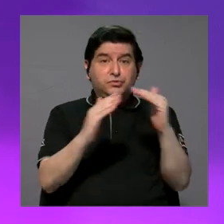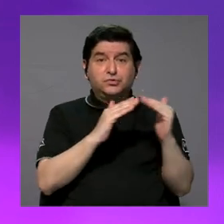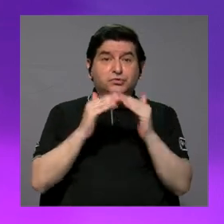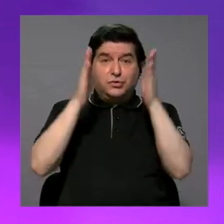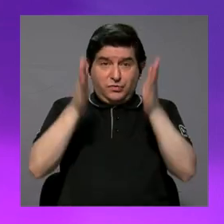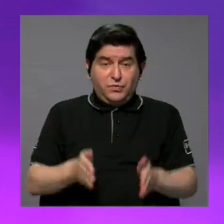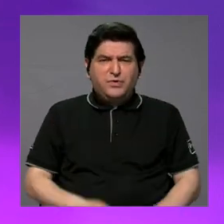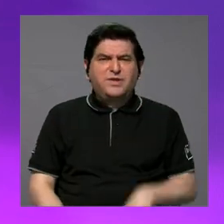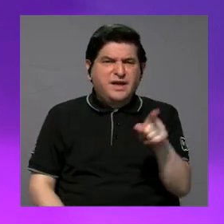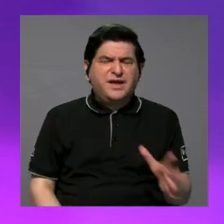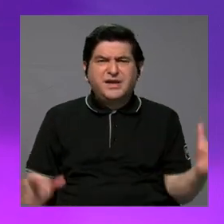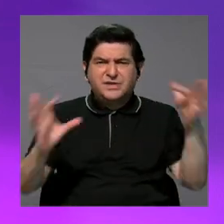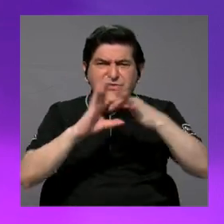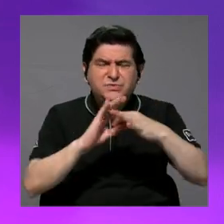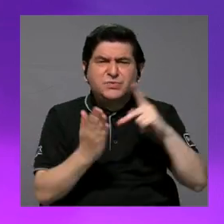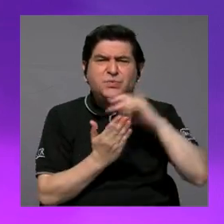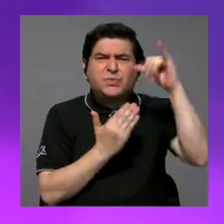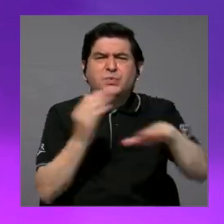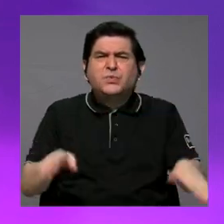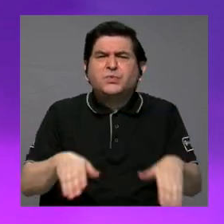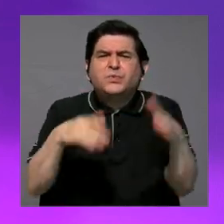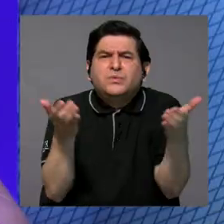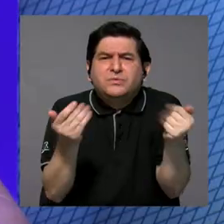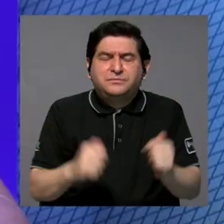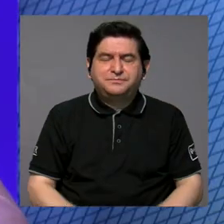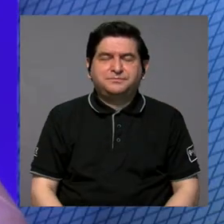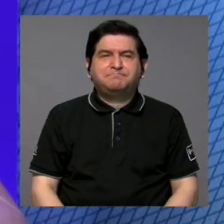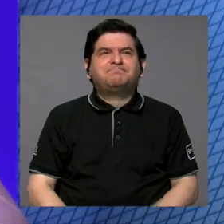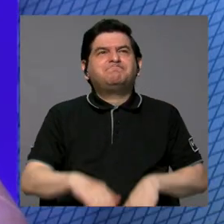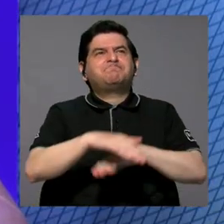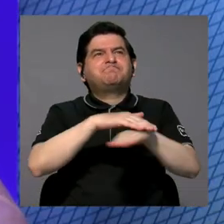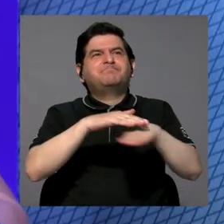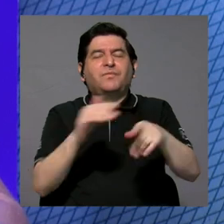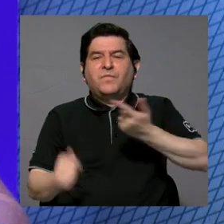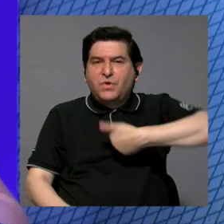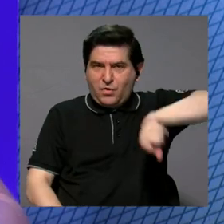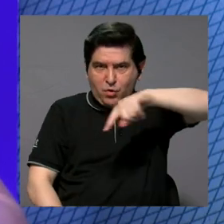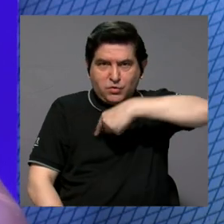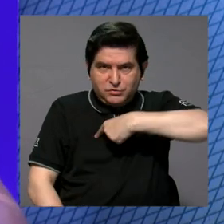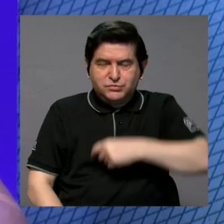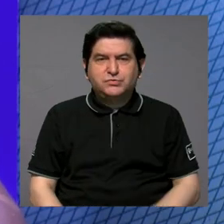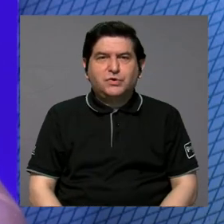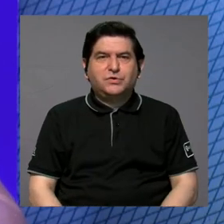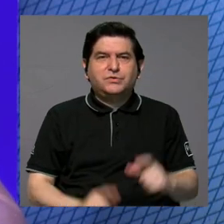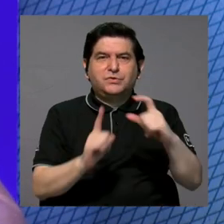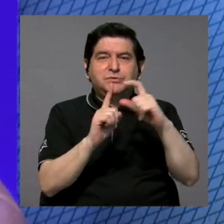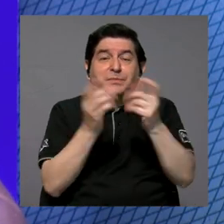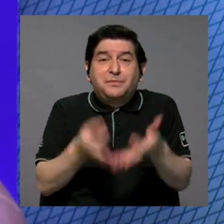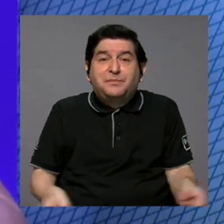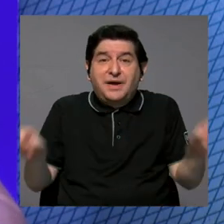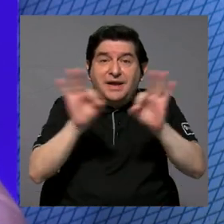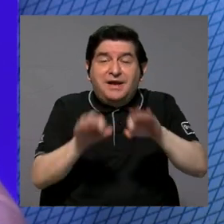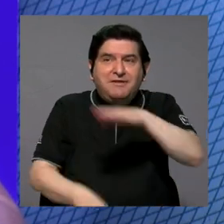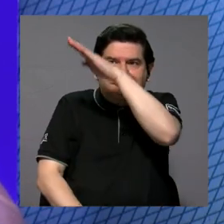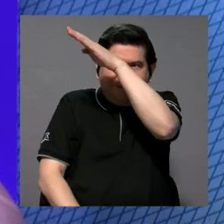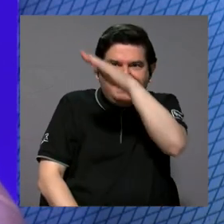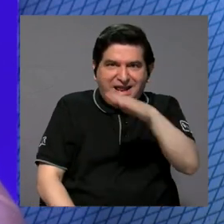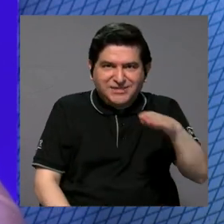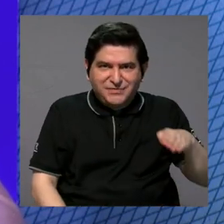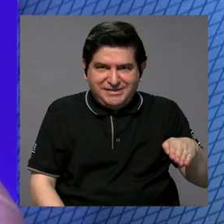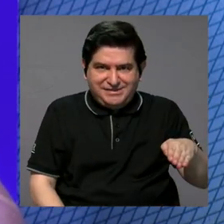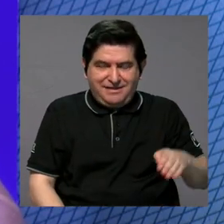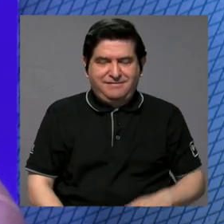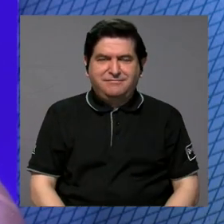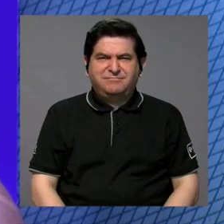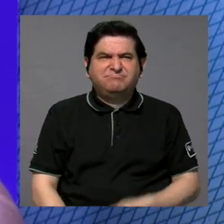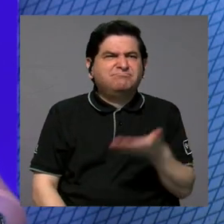¿Cómo eso se articula dentro de sus proyectos? Básicamente nosotros lo que hacemos, la palabra acá clave es transversalizar. Eso